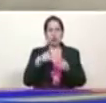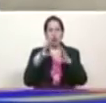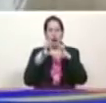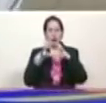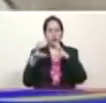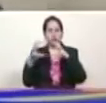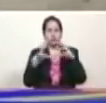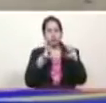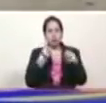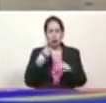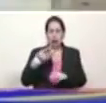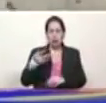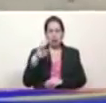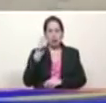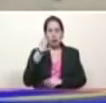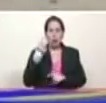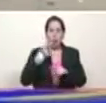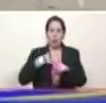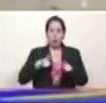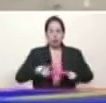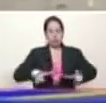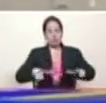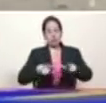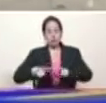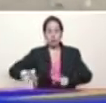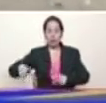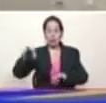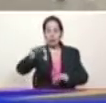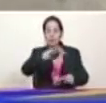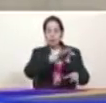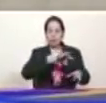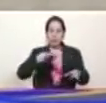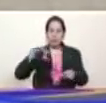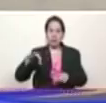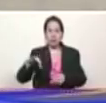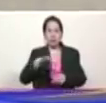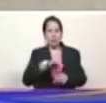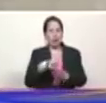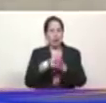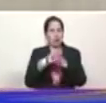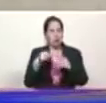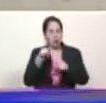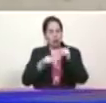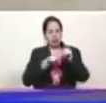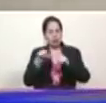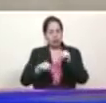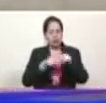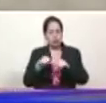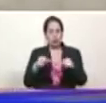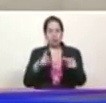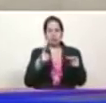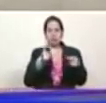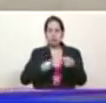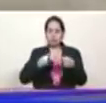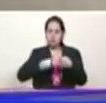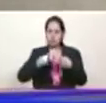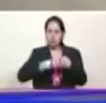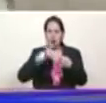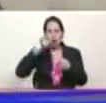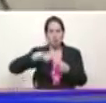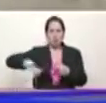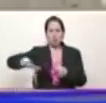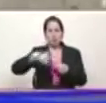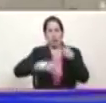hectáreas esto con los insumos que además en coordinación con las asociaciones con los pequeños productores los pequeños campesinos